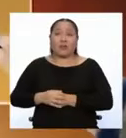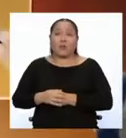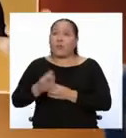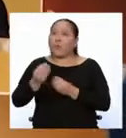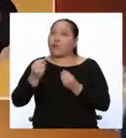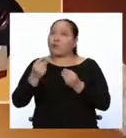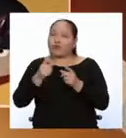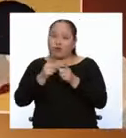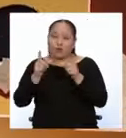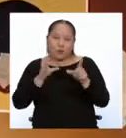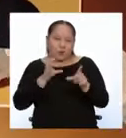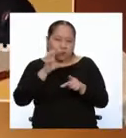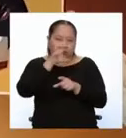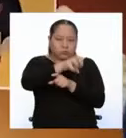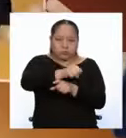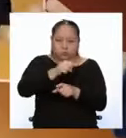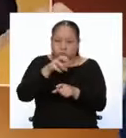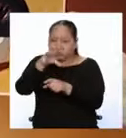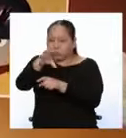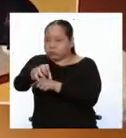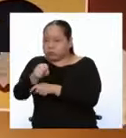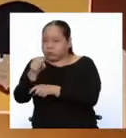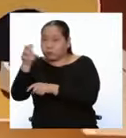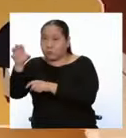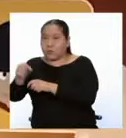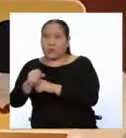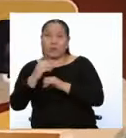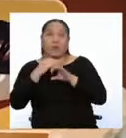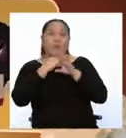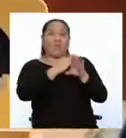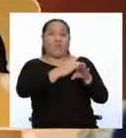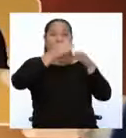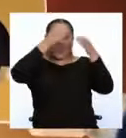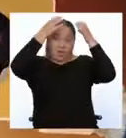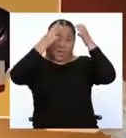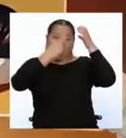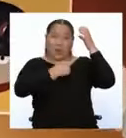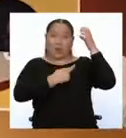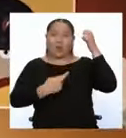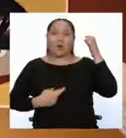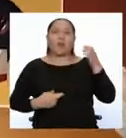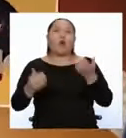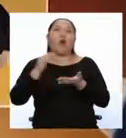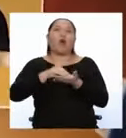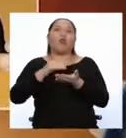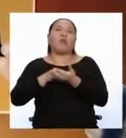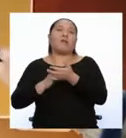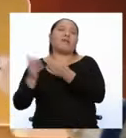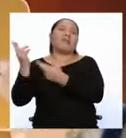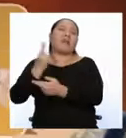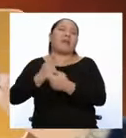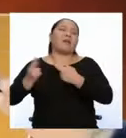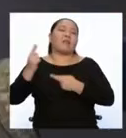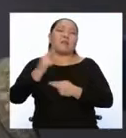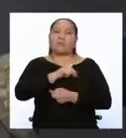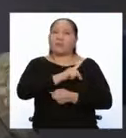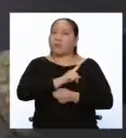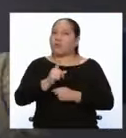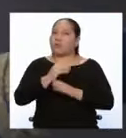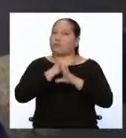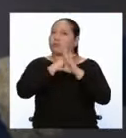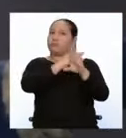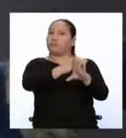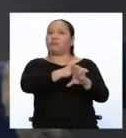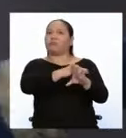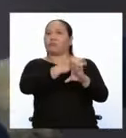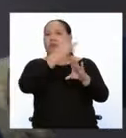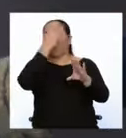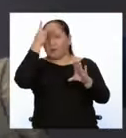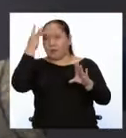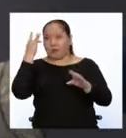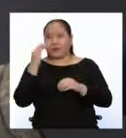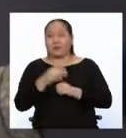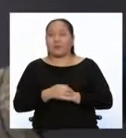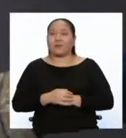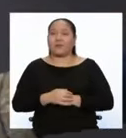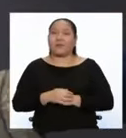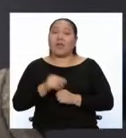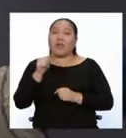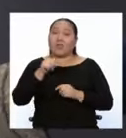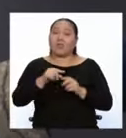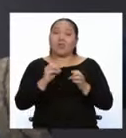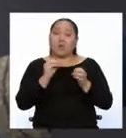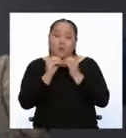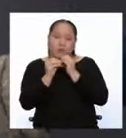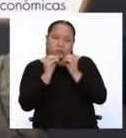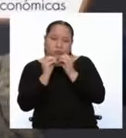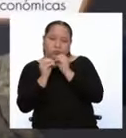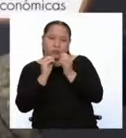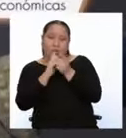por supuesto, evitar que los reyes y su sistema absolutista retornen a Francia. Por eso, surgen reformas